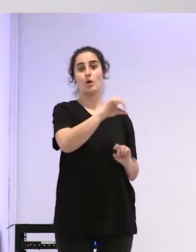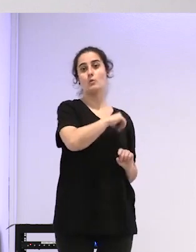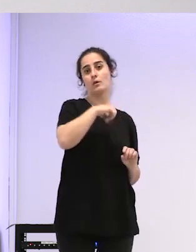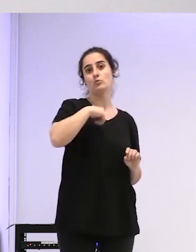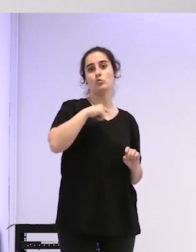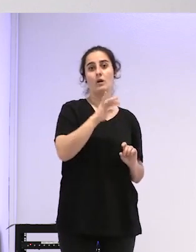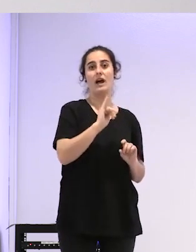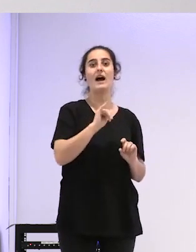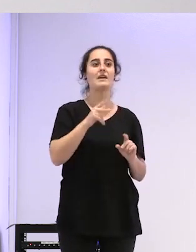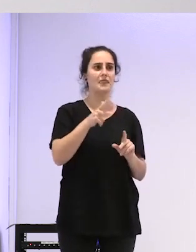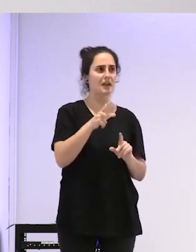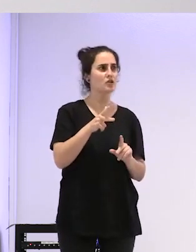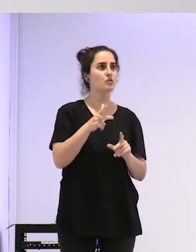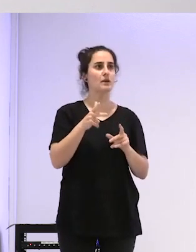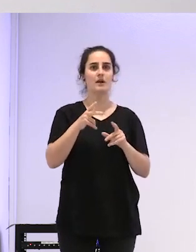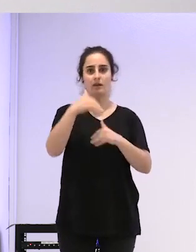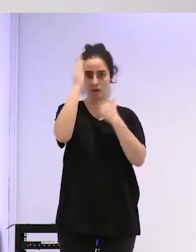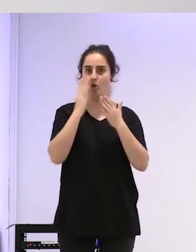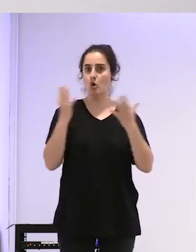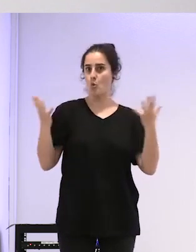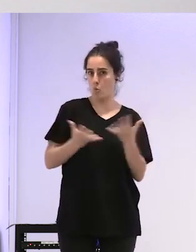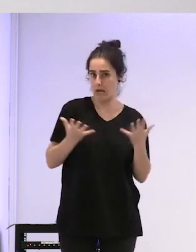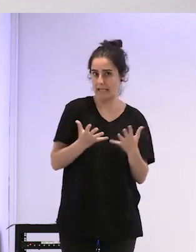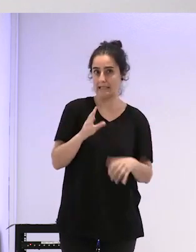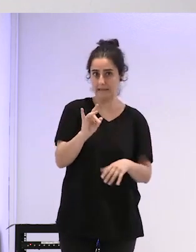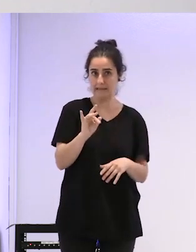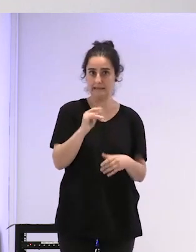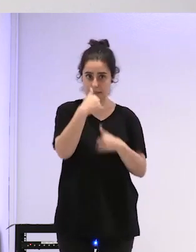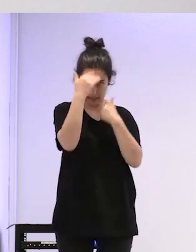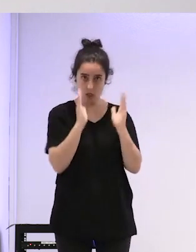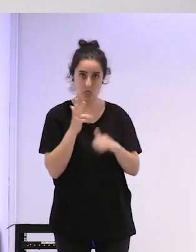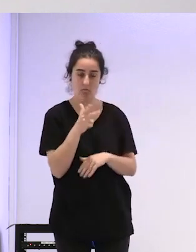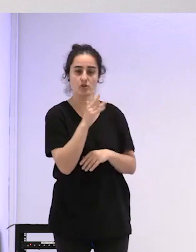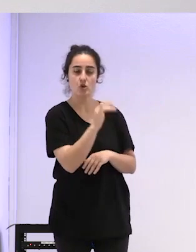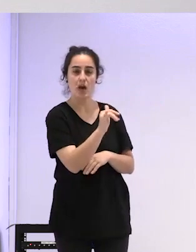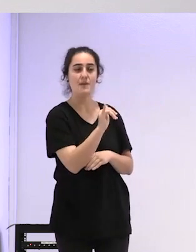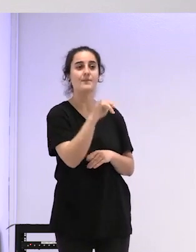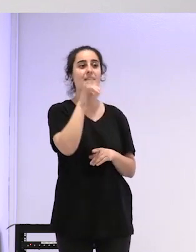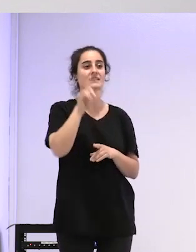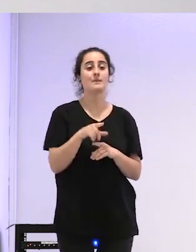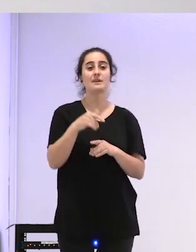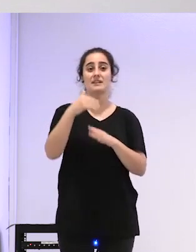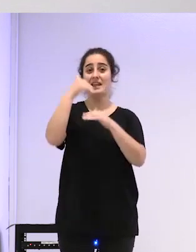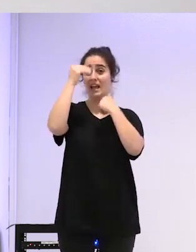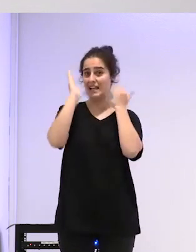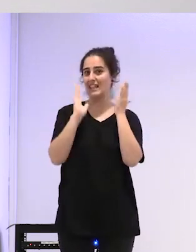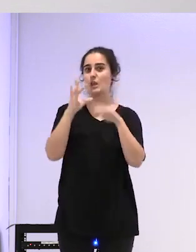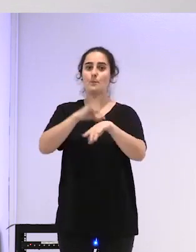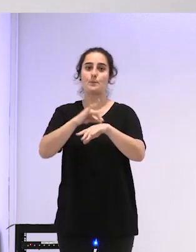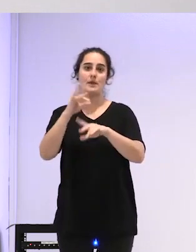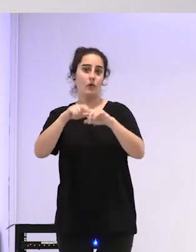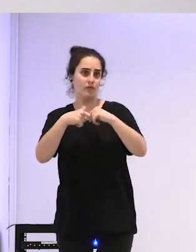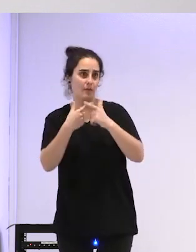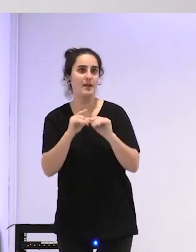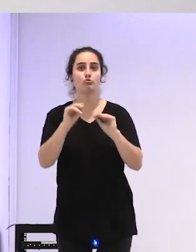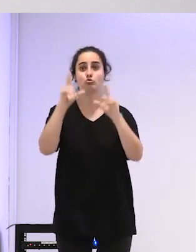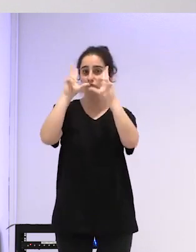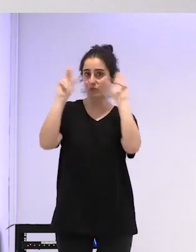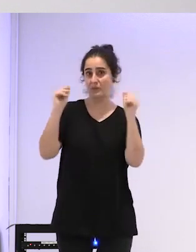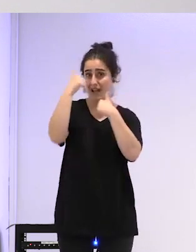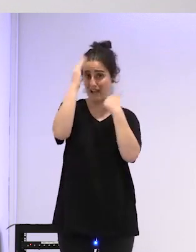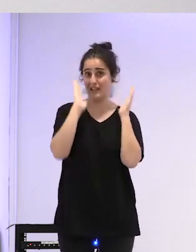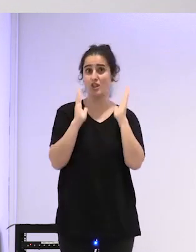derecho a urgencias atención urgente también derecho a atención por un médico de familia por su enfermera